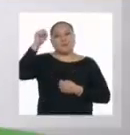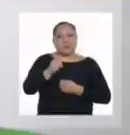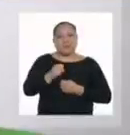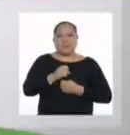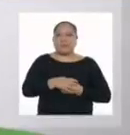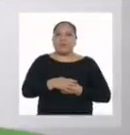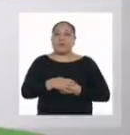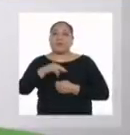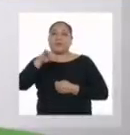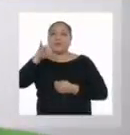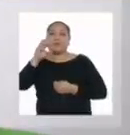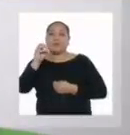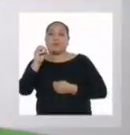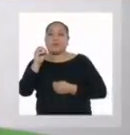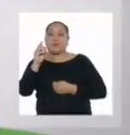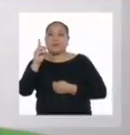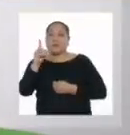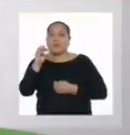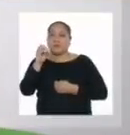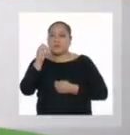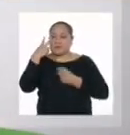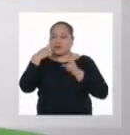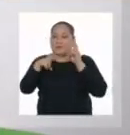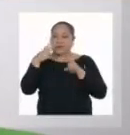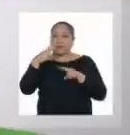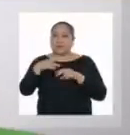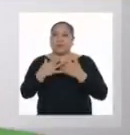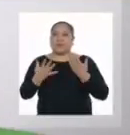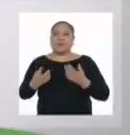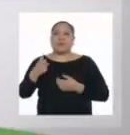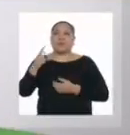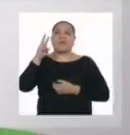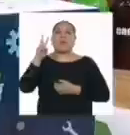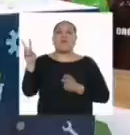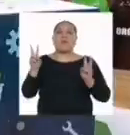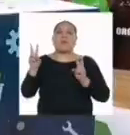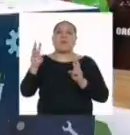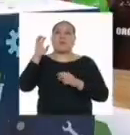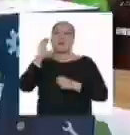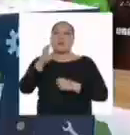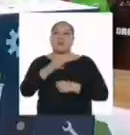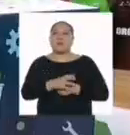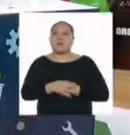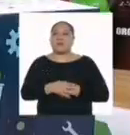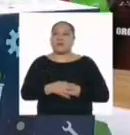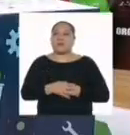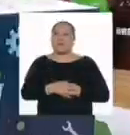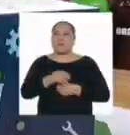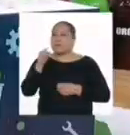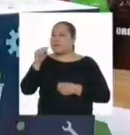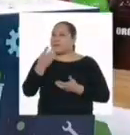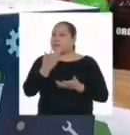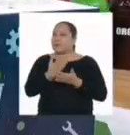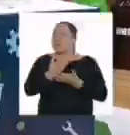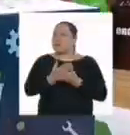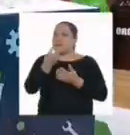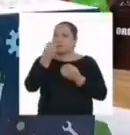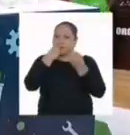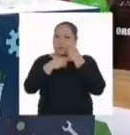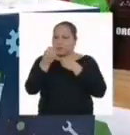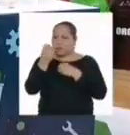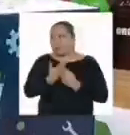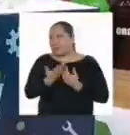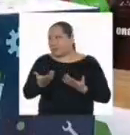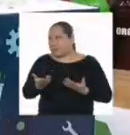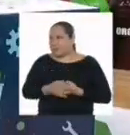Jonathan. El yodo nos servirá para reconocer la existencia de la vitamina C. ¿Podemos hacer esto mismo con alimentos?